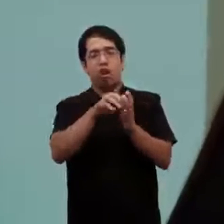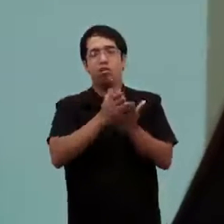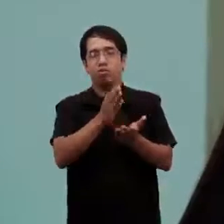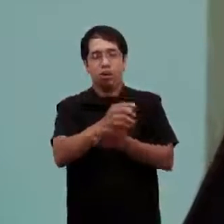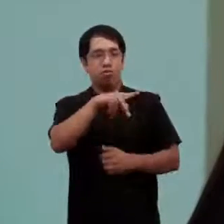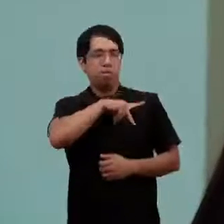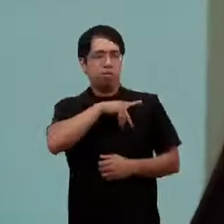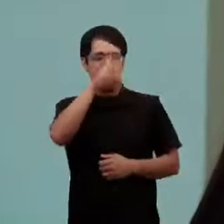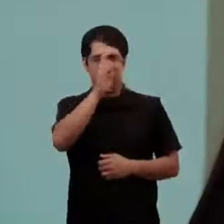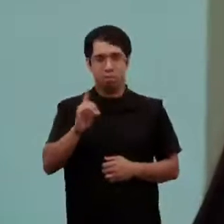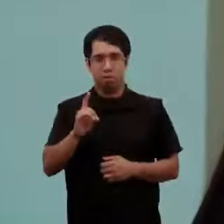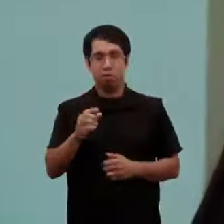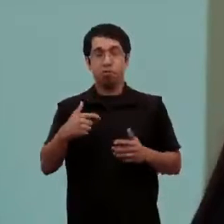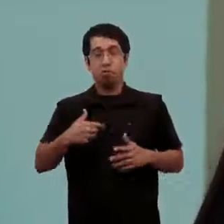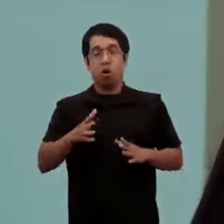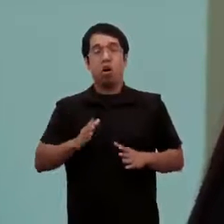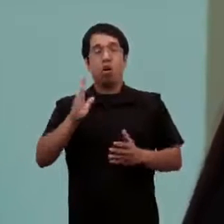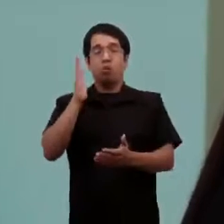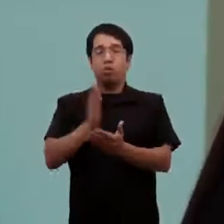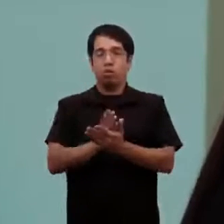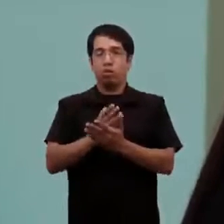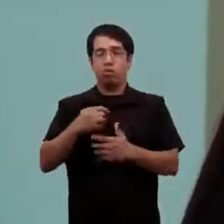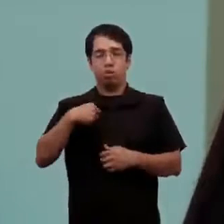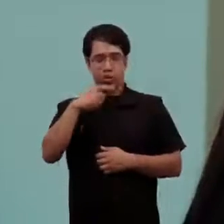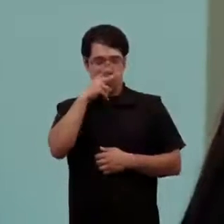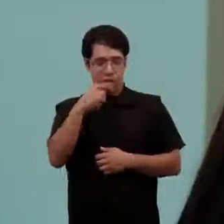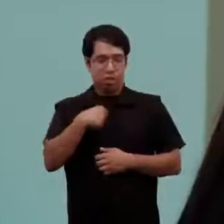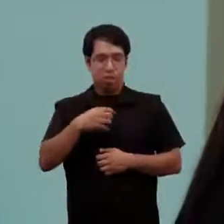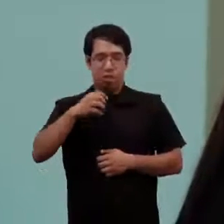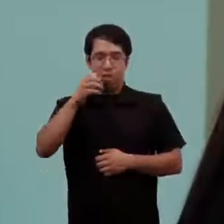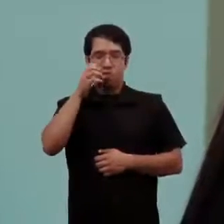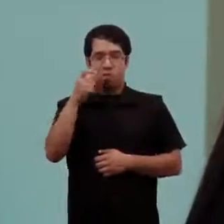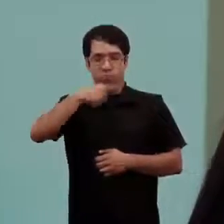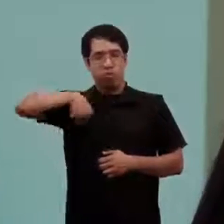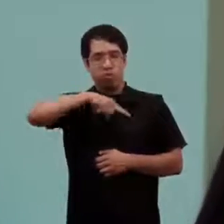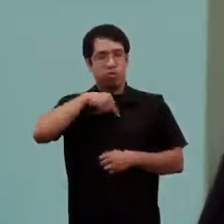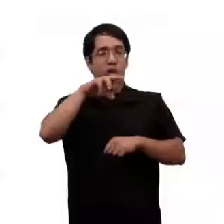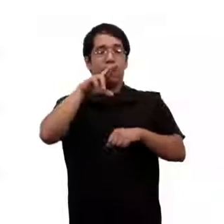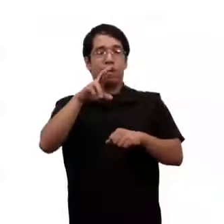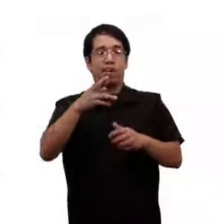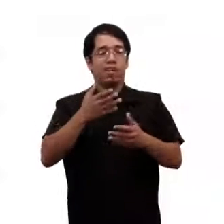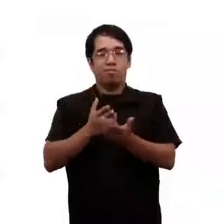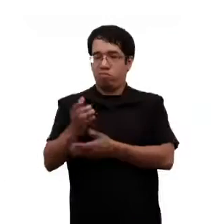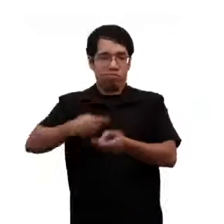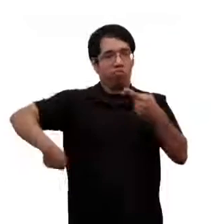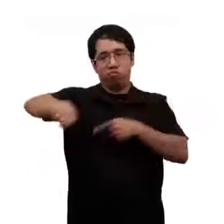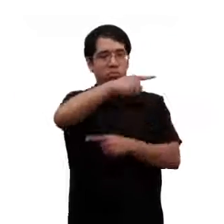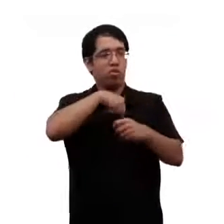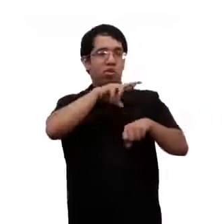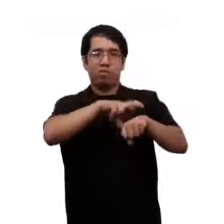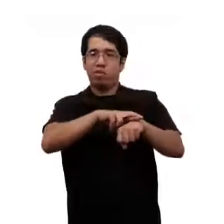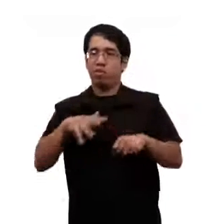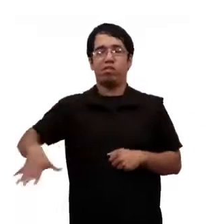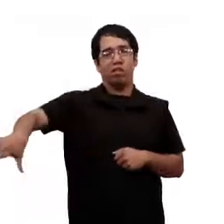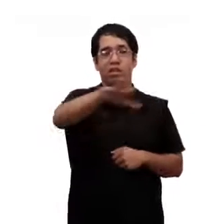esto concluyo decirles que dejo también el compromiso de que la inclusión es responsabilidad de todos y que Paraguay